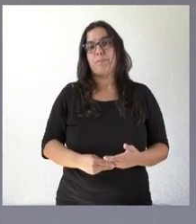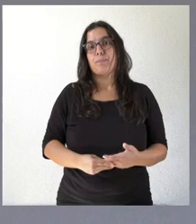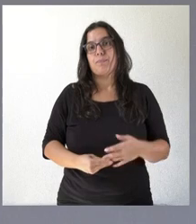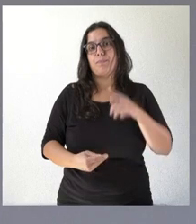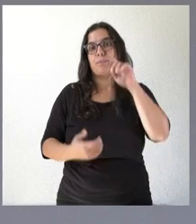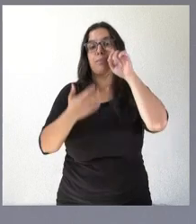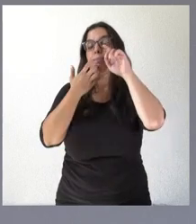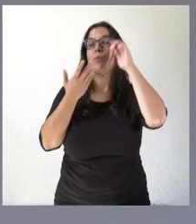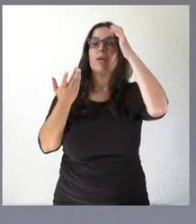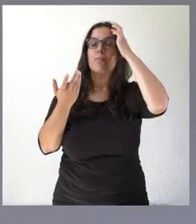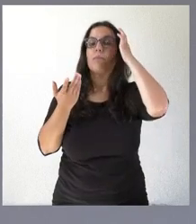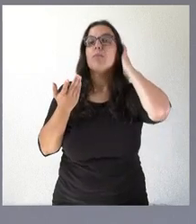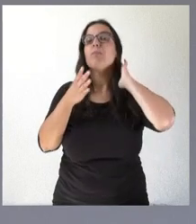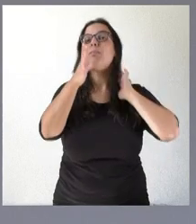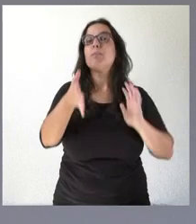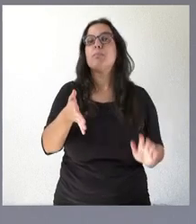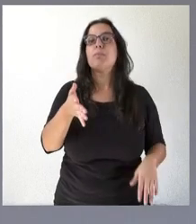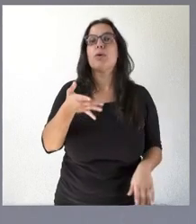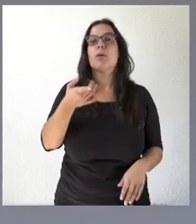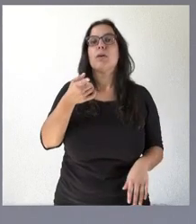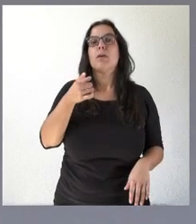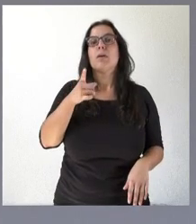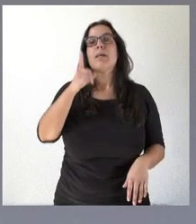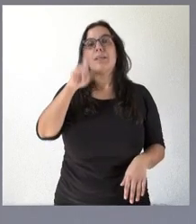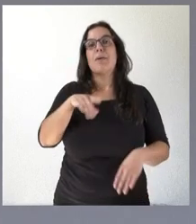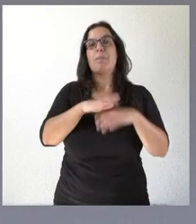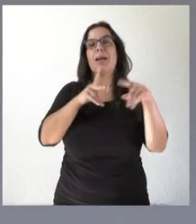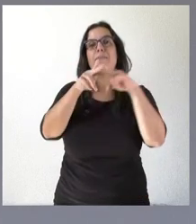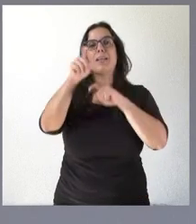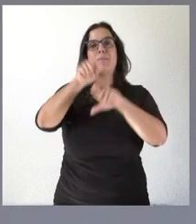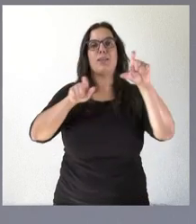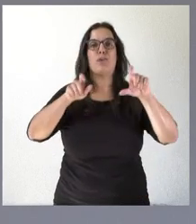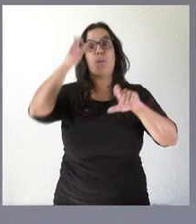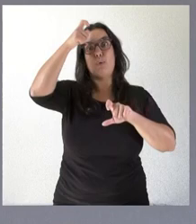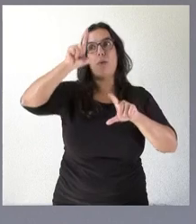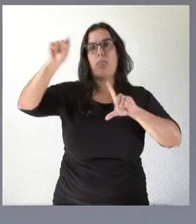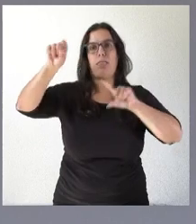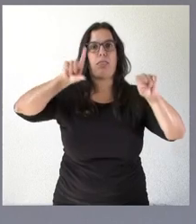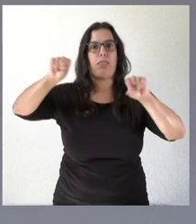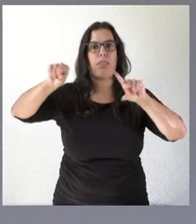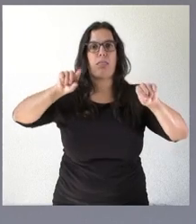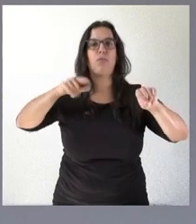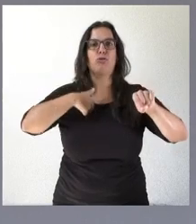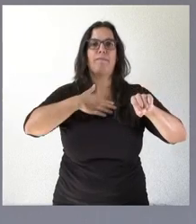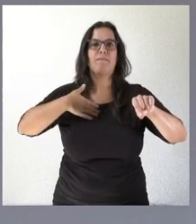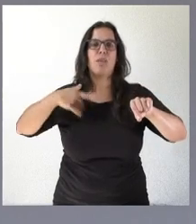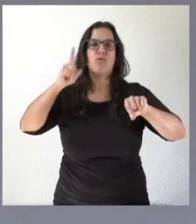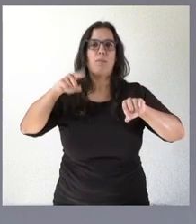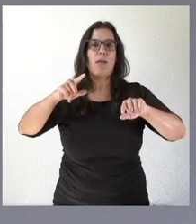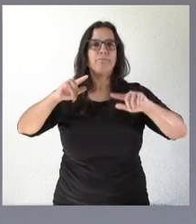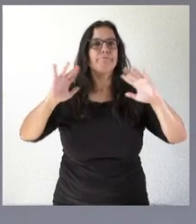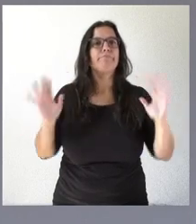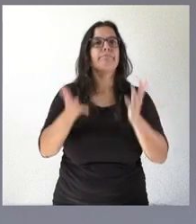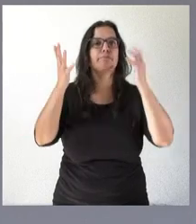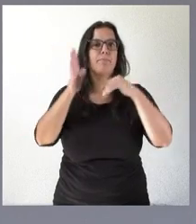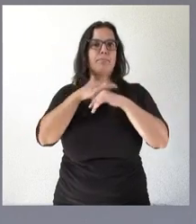fundamentalmente porque con ello también luchamos contra la despoblación. Yo quiero, en ese sentido, romper una lanza a